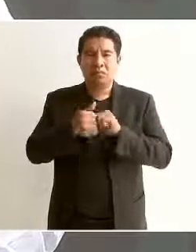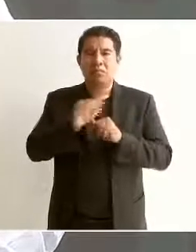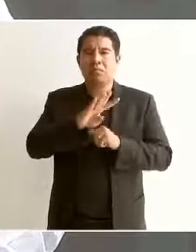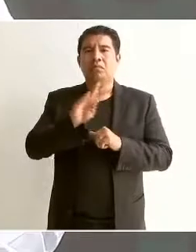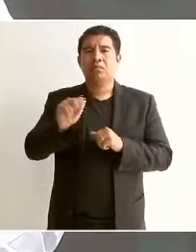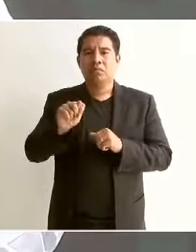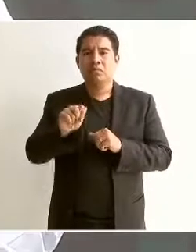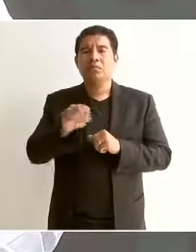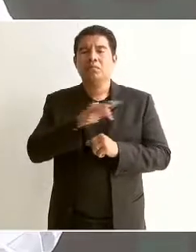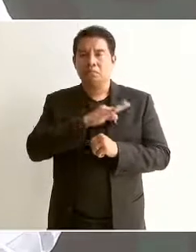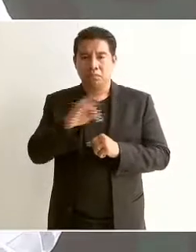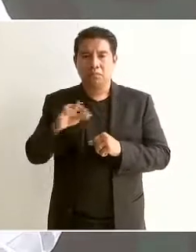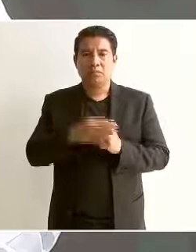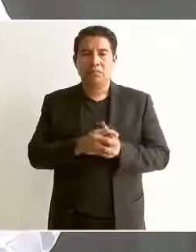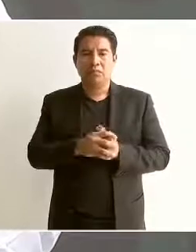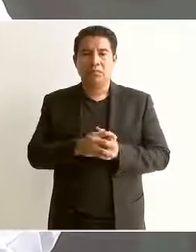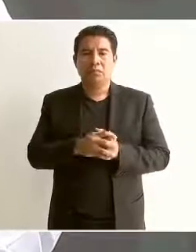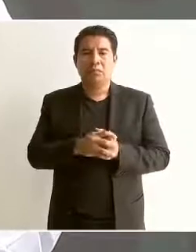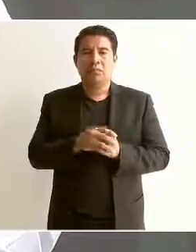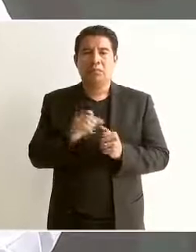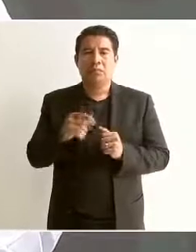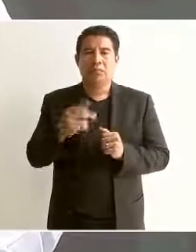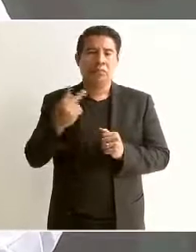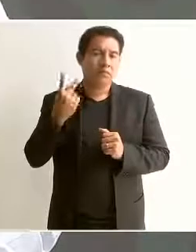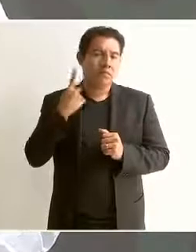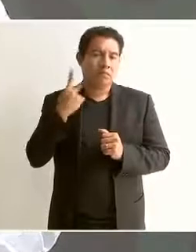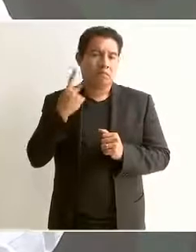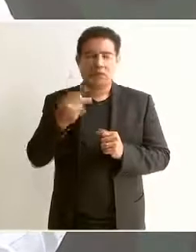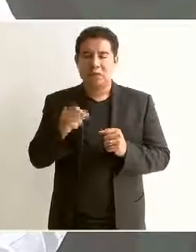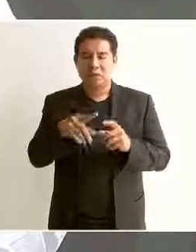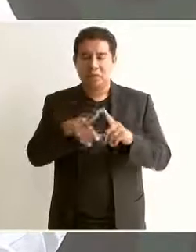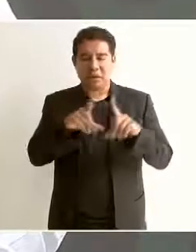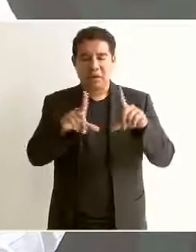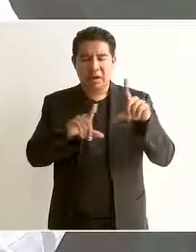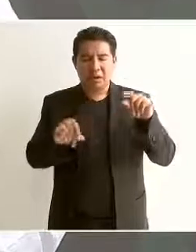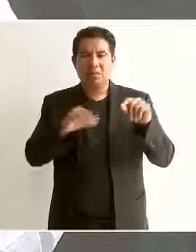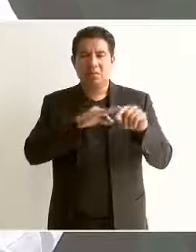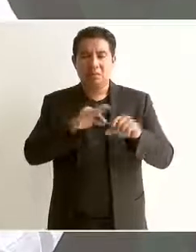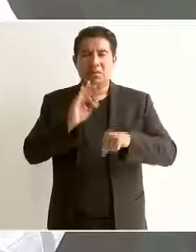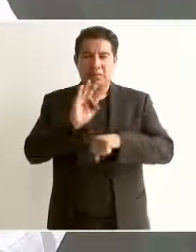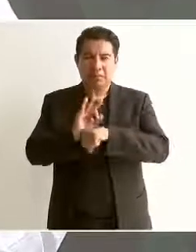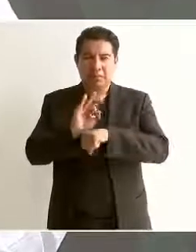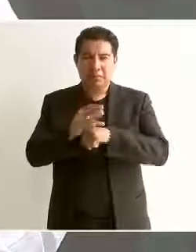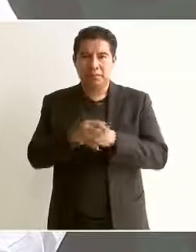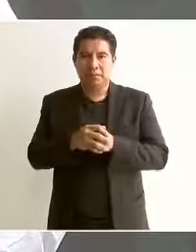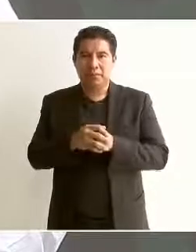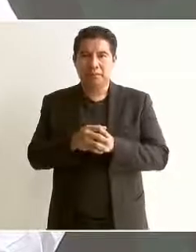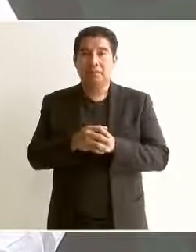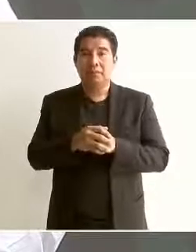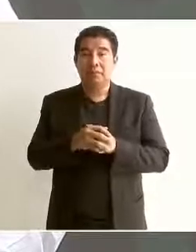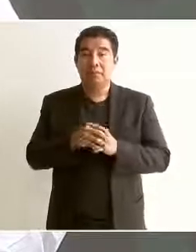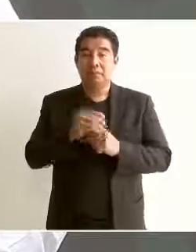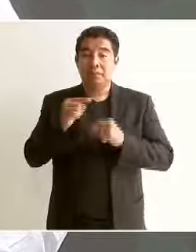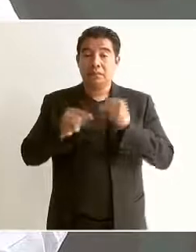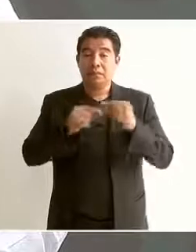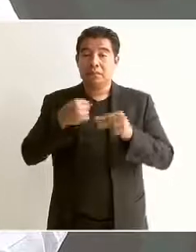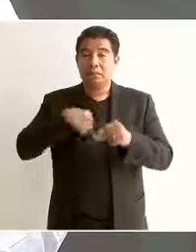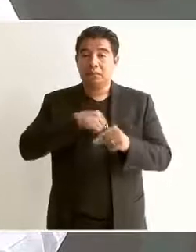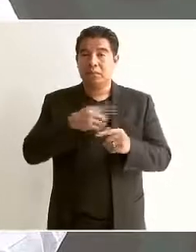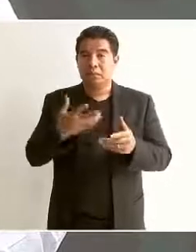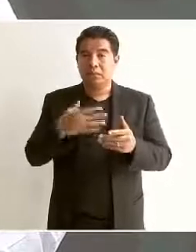que requiere el país y vamos avanzando y repito vamos a